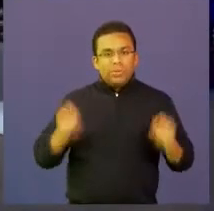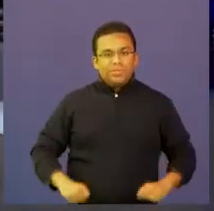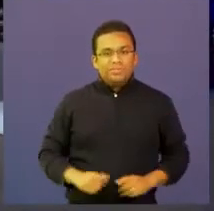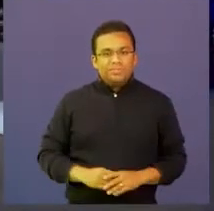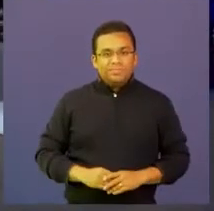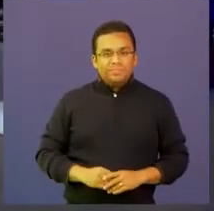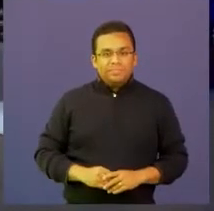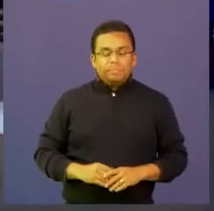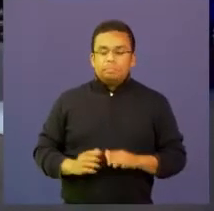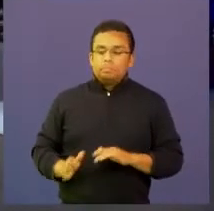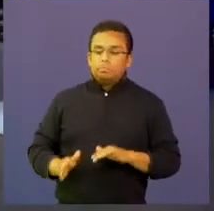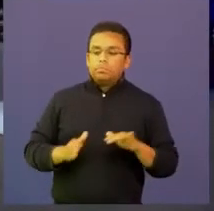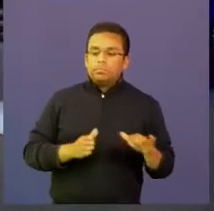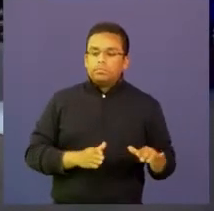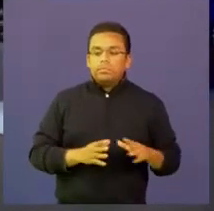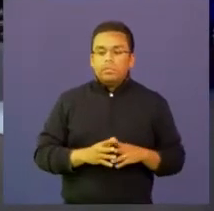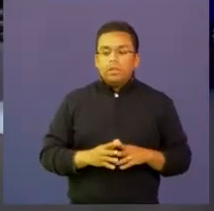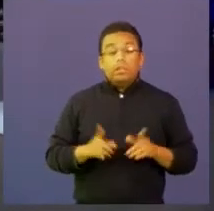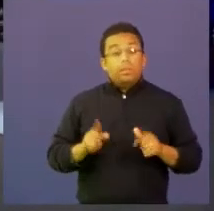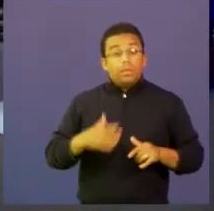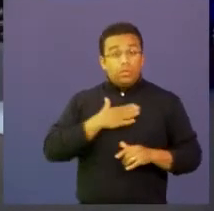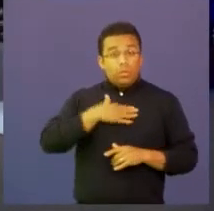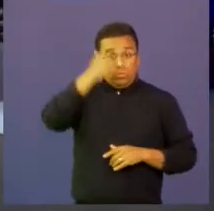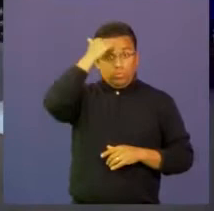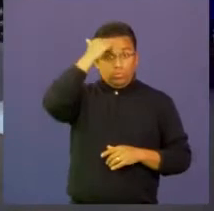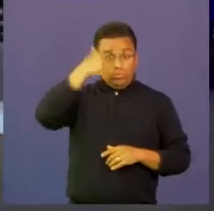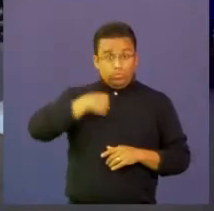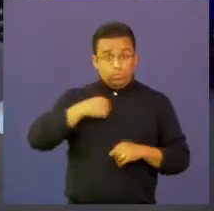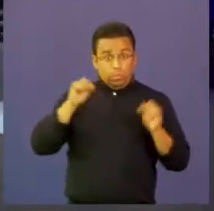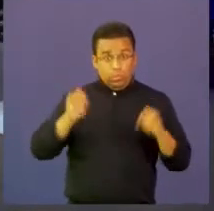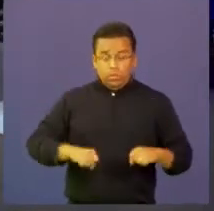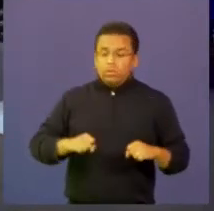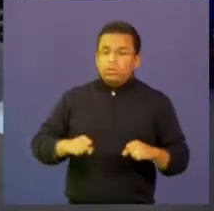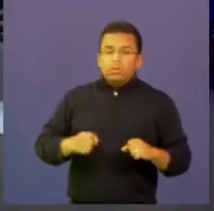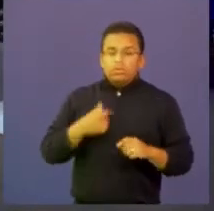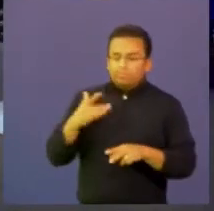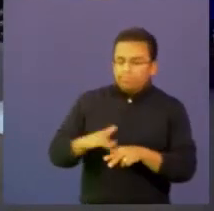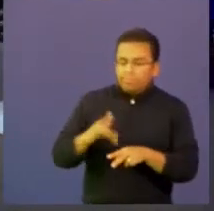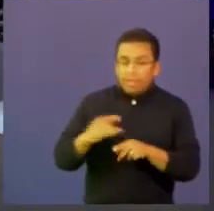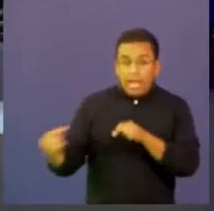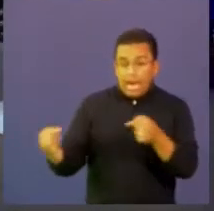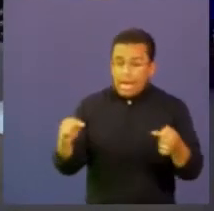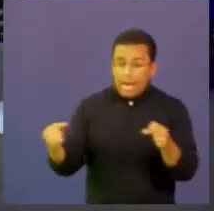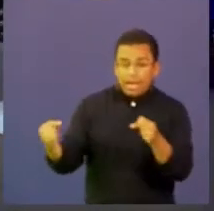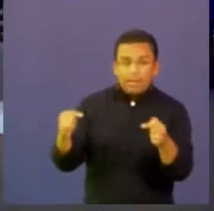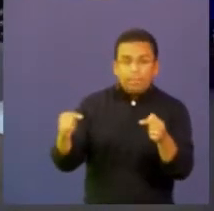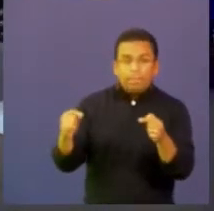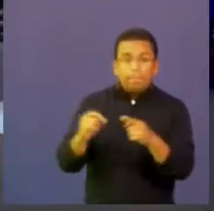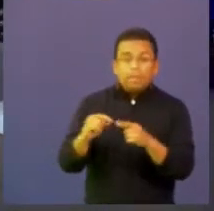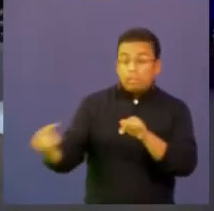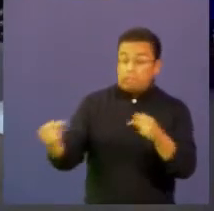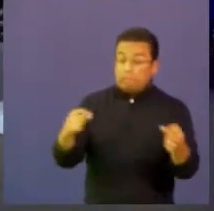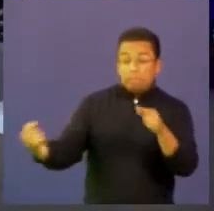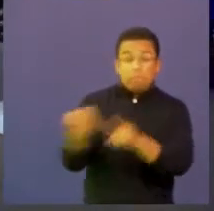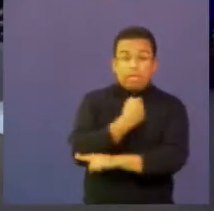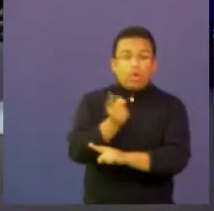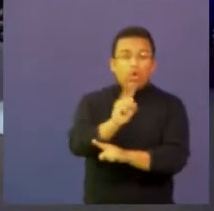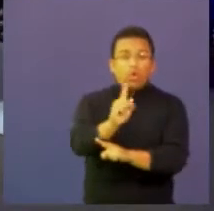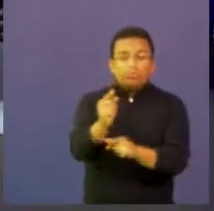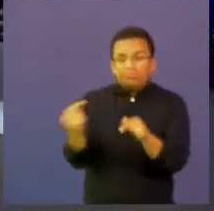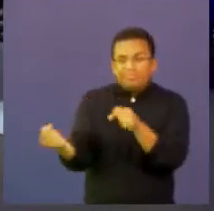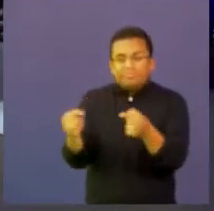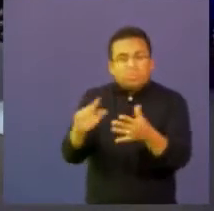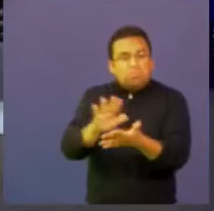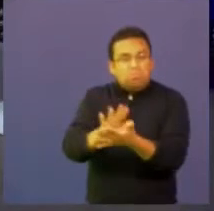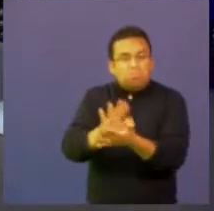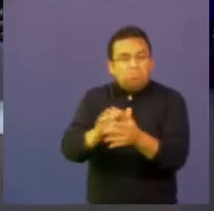también durante el juego el docente puede incentivar una sana competencia entre los estudiantes porque hay unos estímulos durante el juego